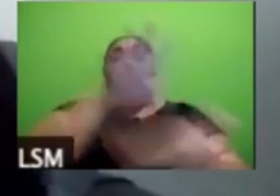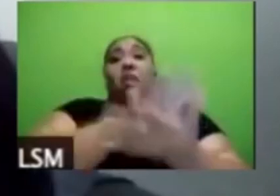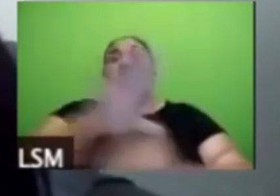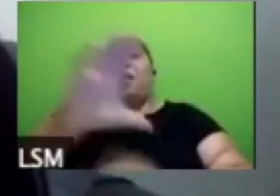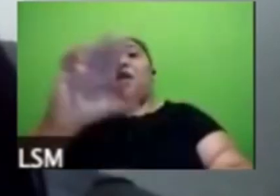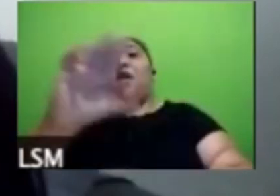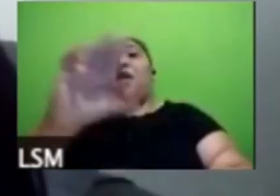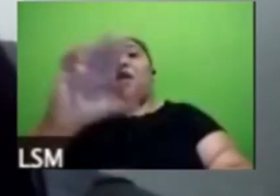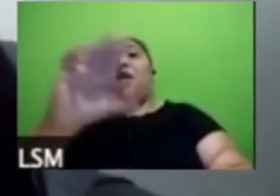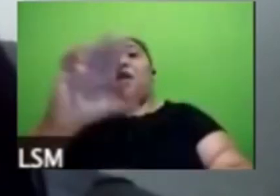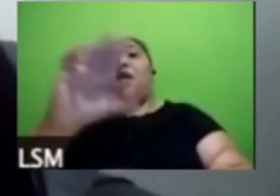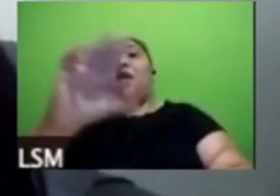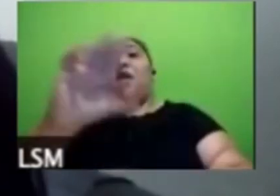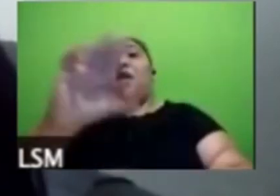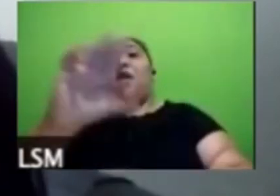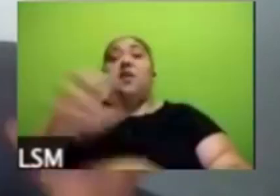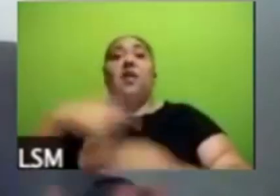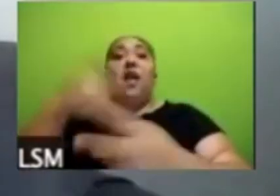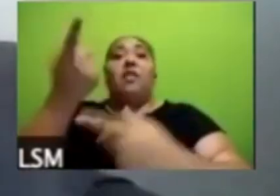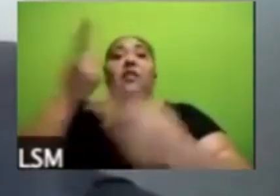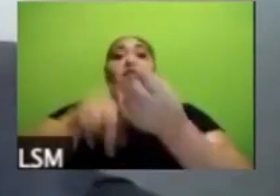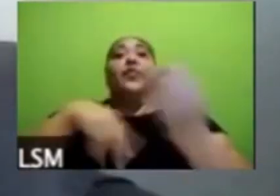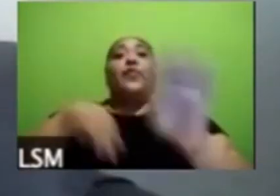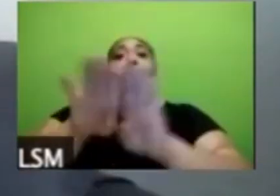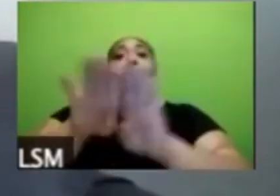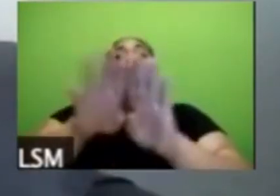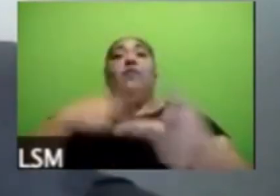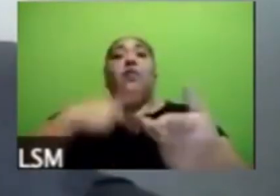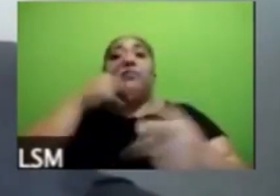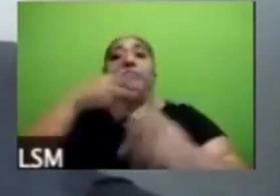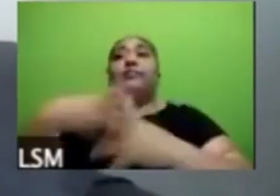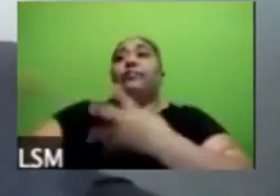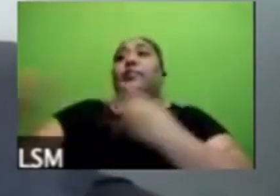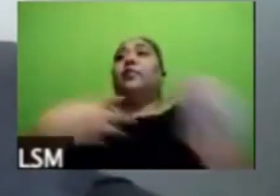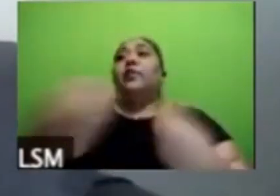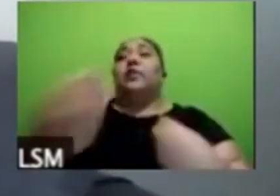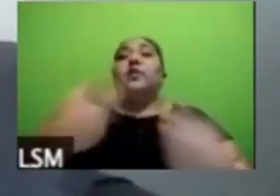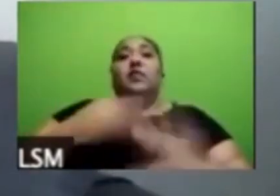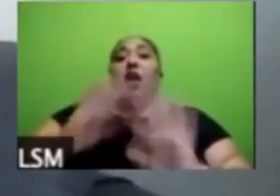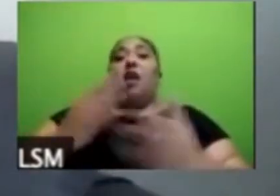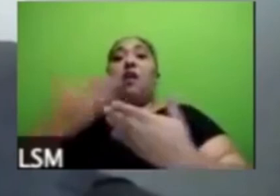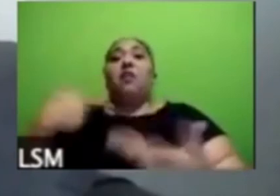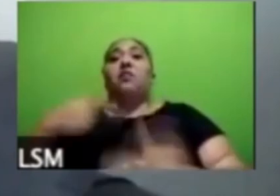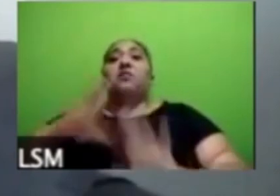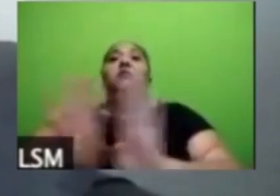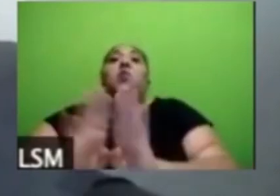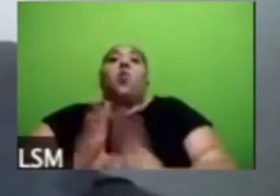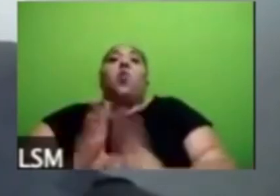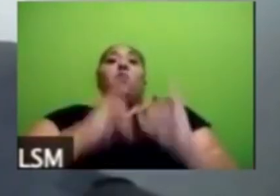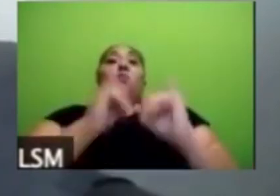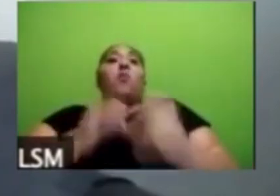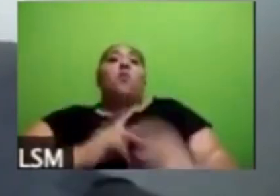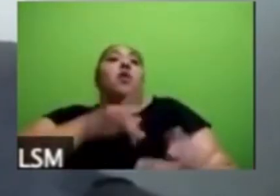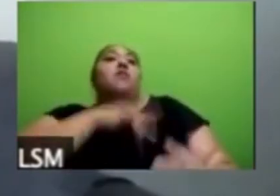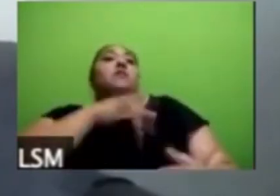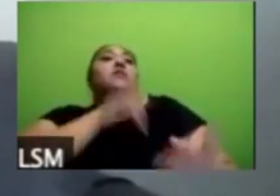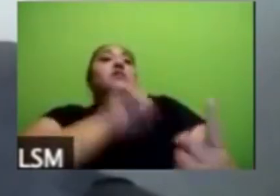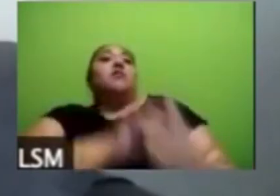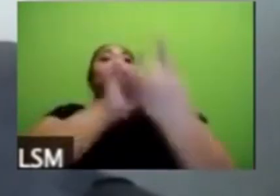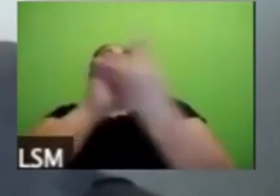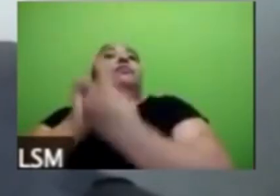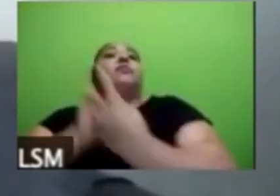o discriminadas las personas que han tenido el virus o personas cercanas a ellos y a ellos a nosotros nos interesaría mucho también para